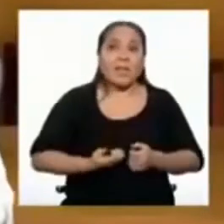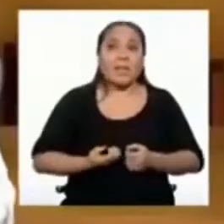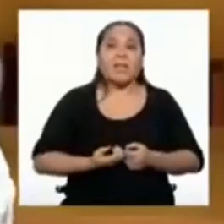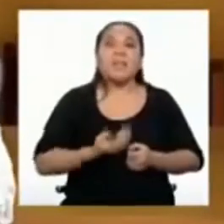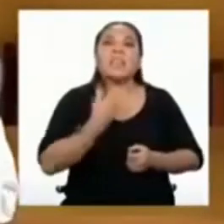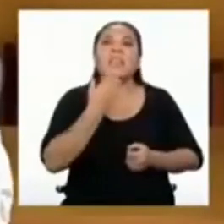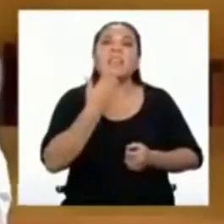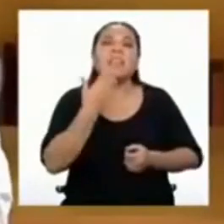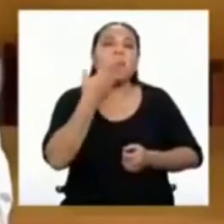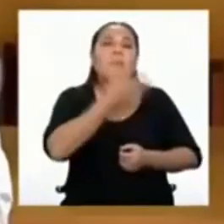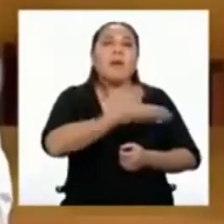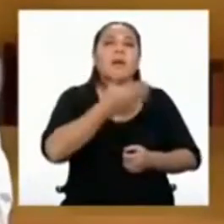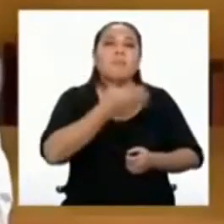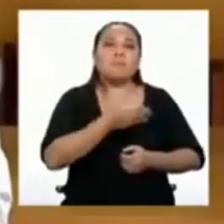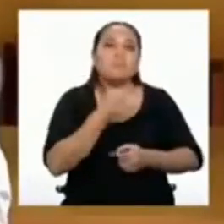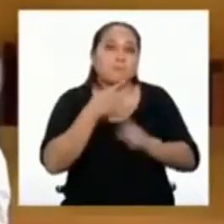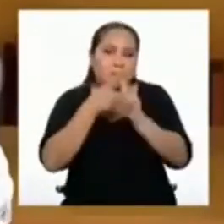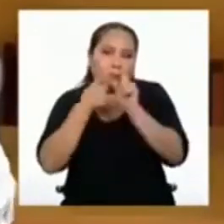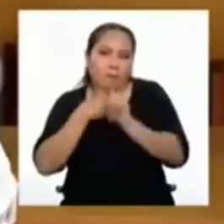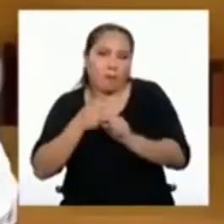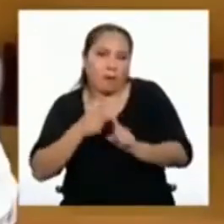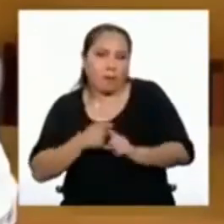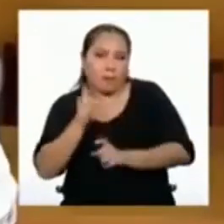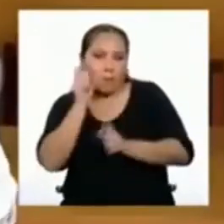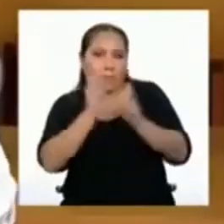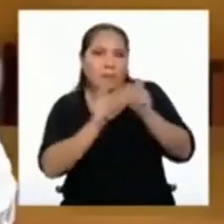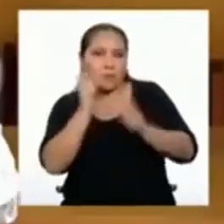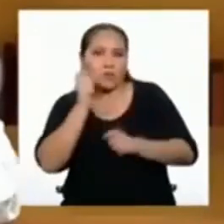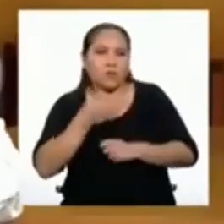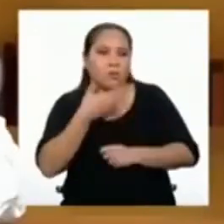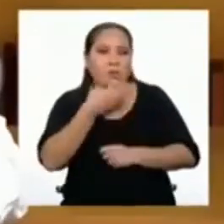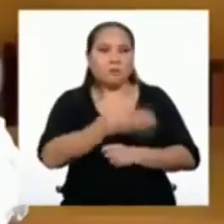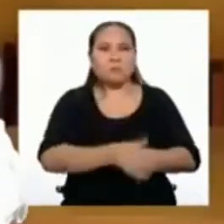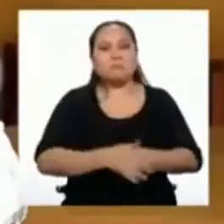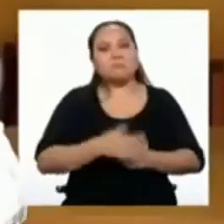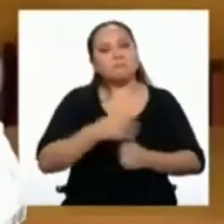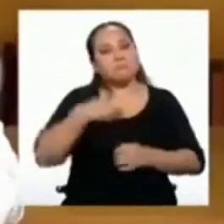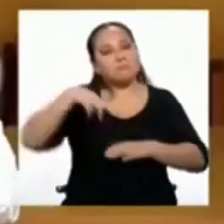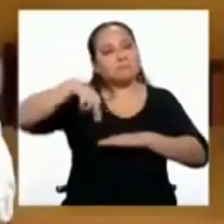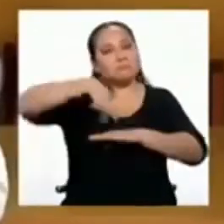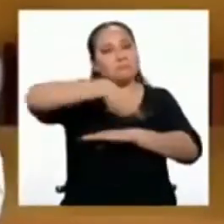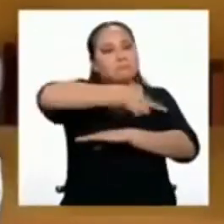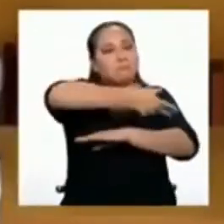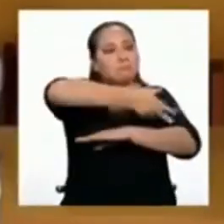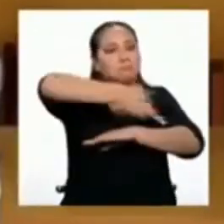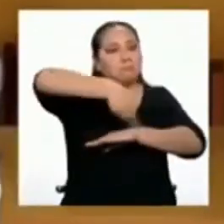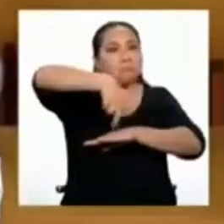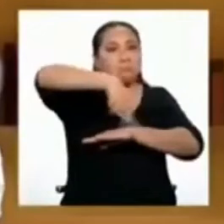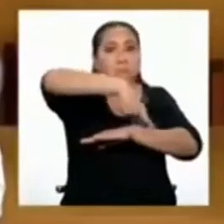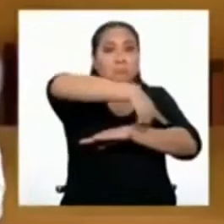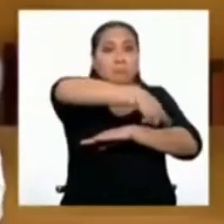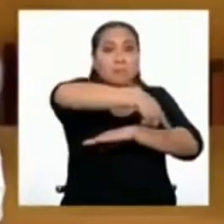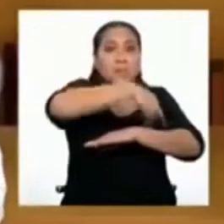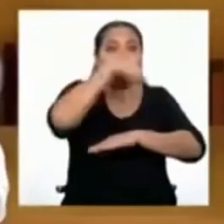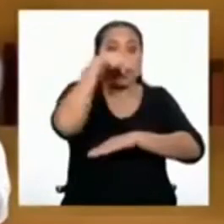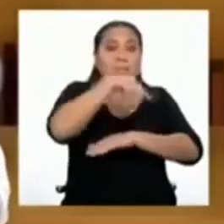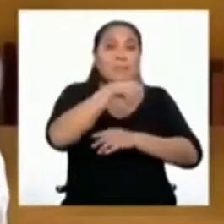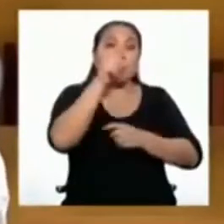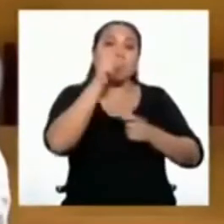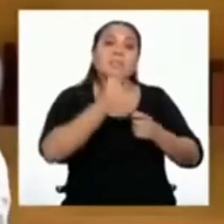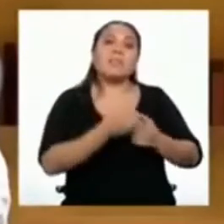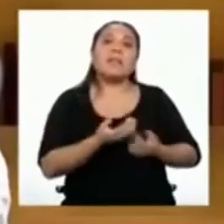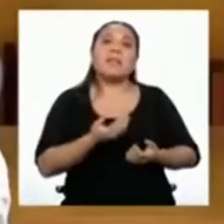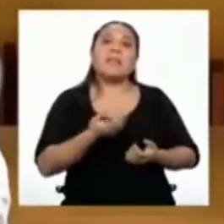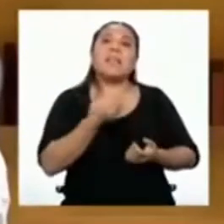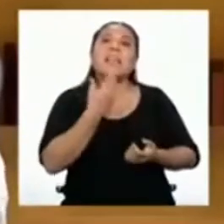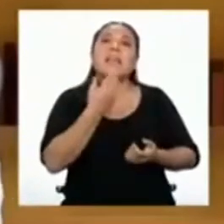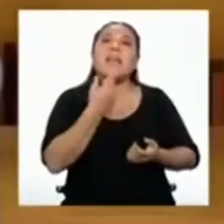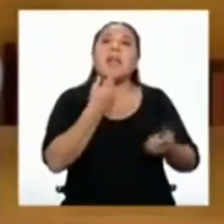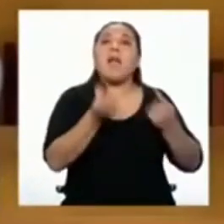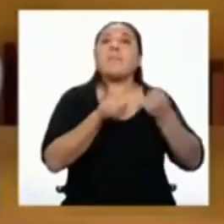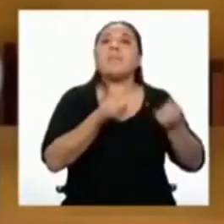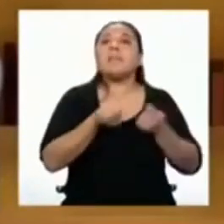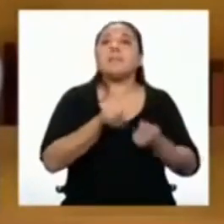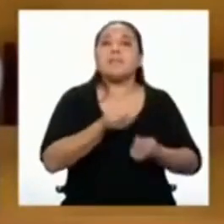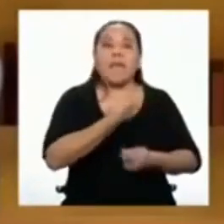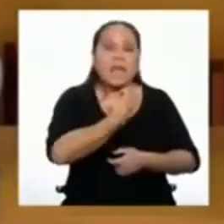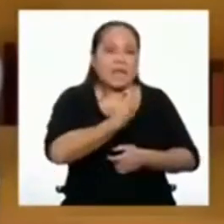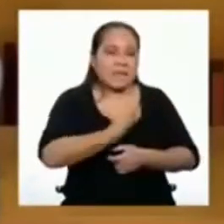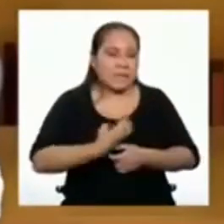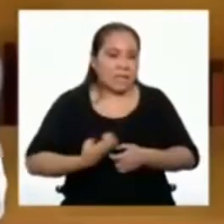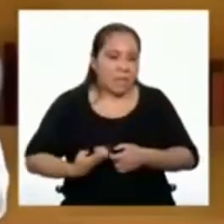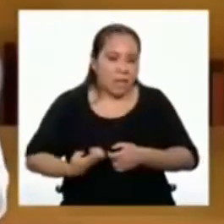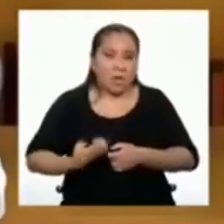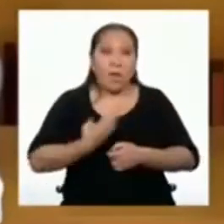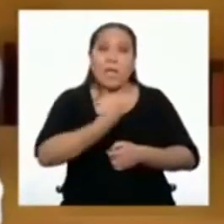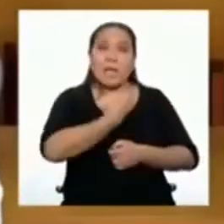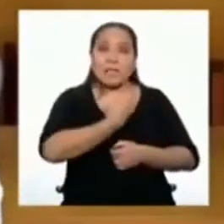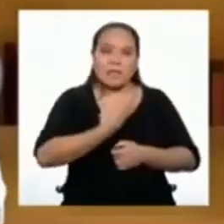por las y los ciudadanos. Para desplazarnos, estos espacios pertenecen a la administración del Estado, que es